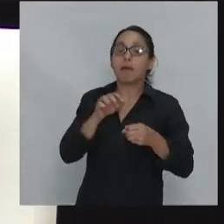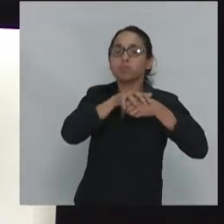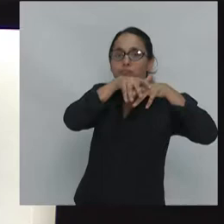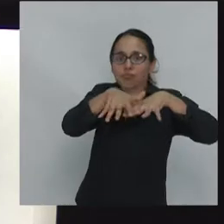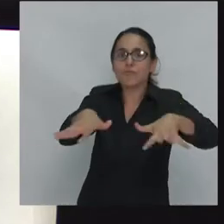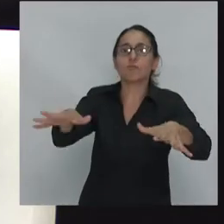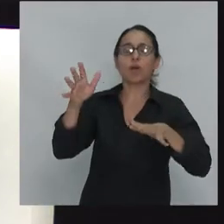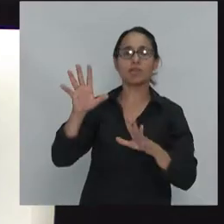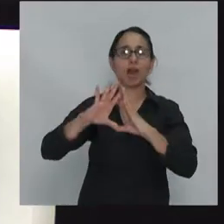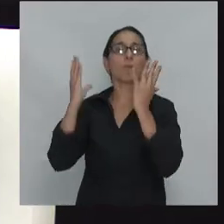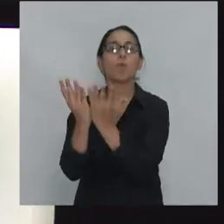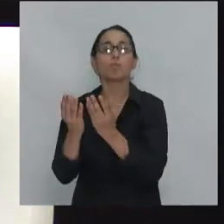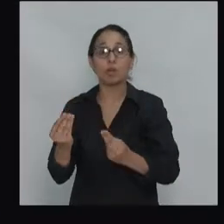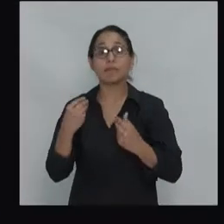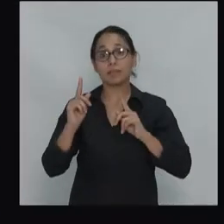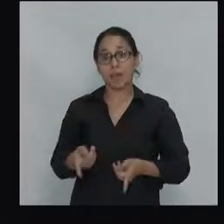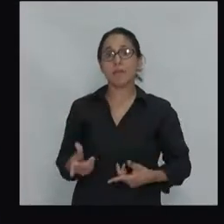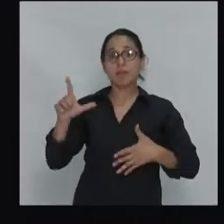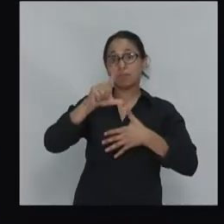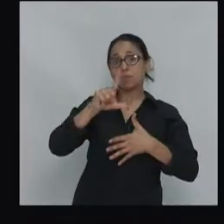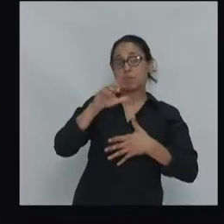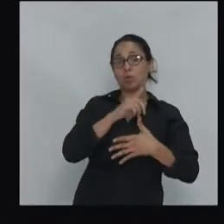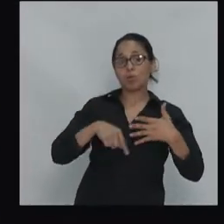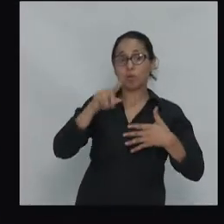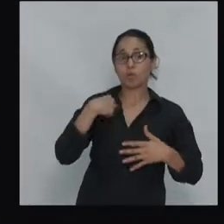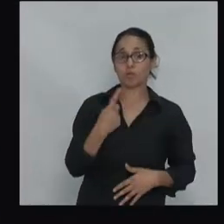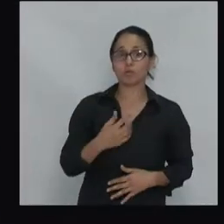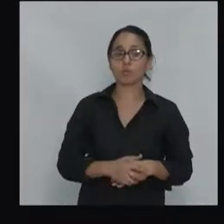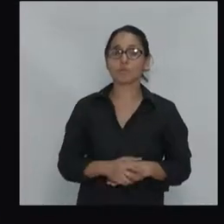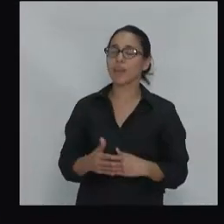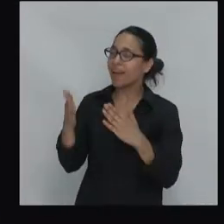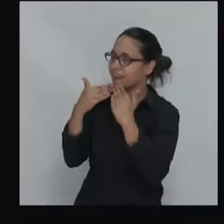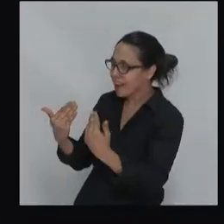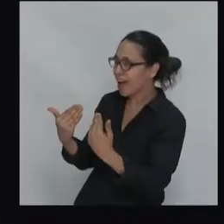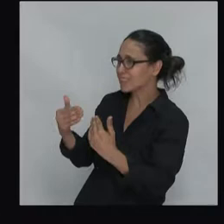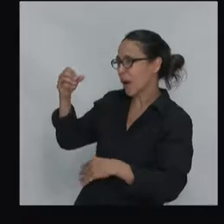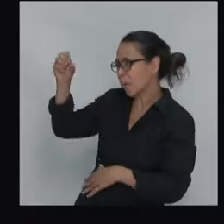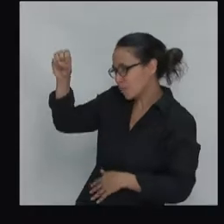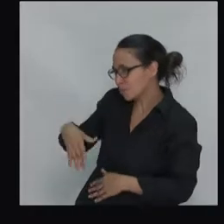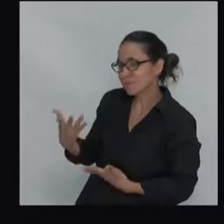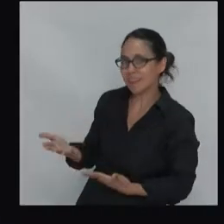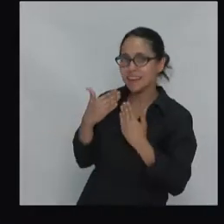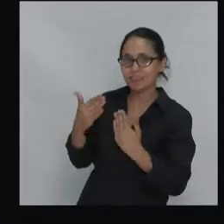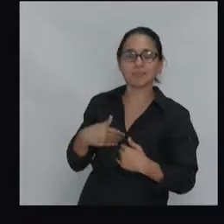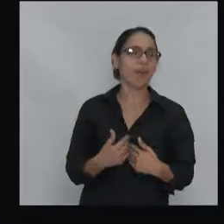y que implica para nuestra región muchísimas gracias Vladimir por estar aquí con nosotros gracias Cecilia